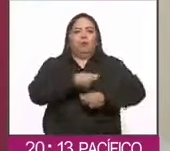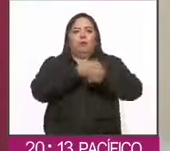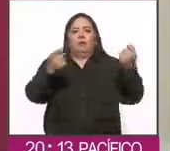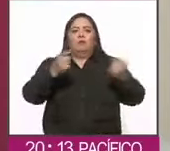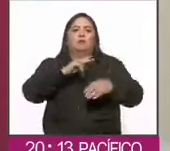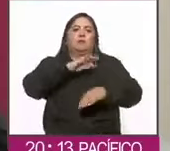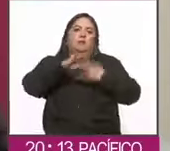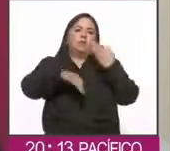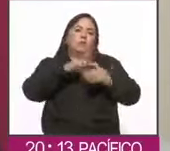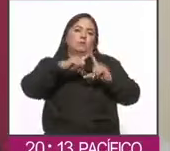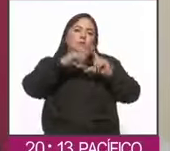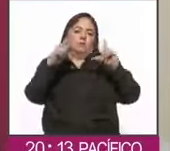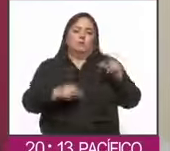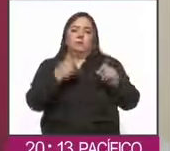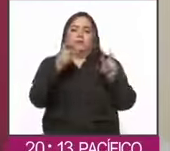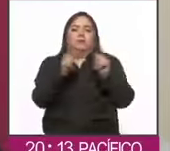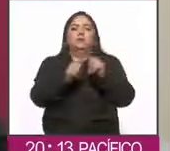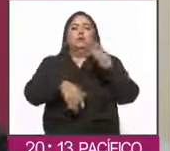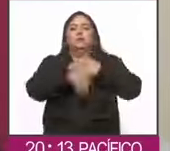11 Noticias, Judit Hernández.